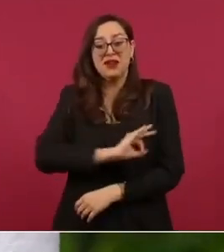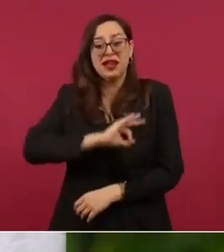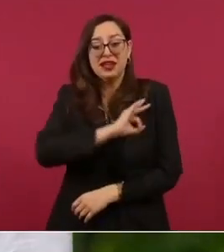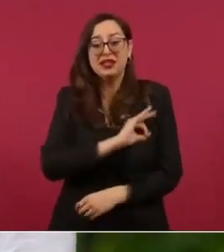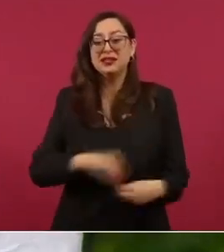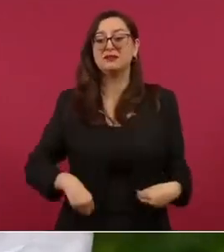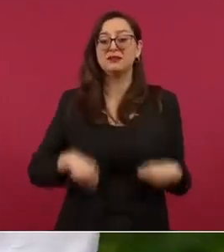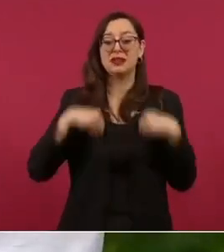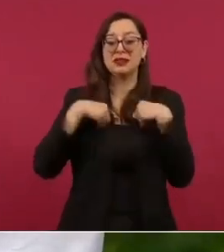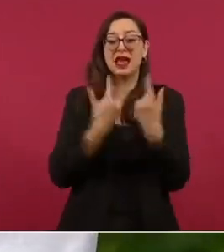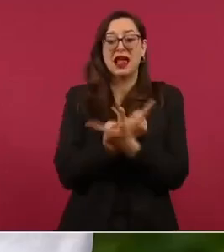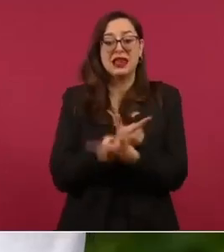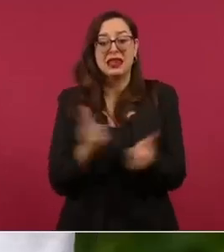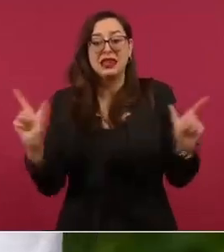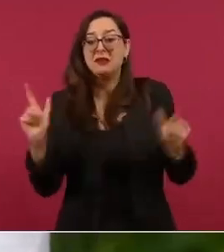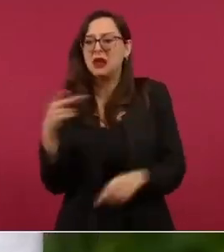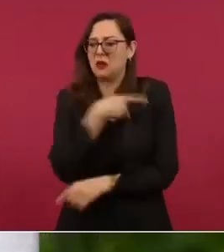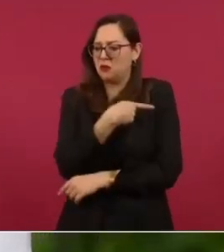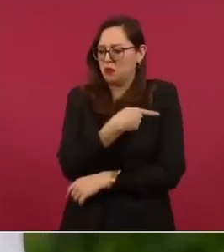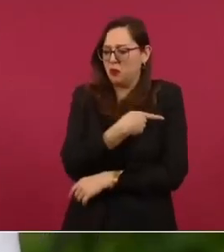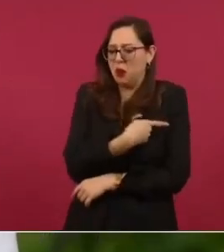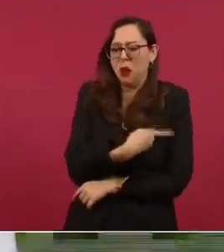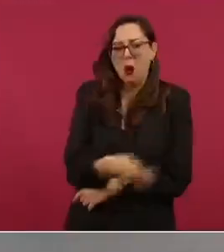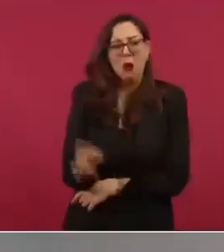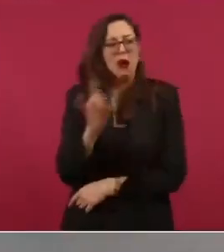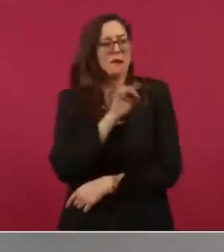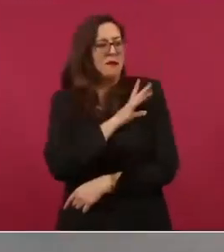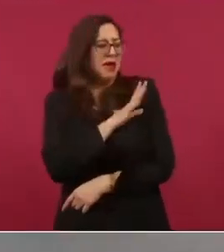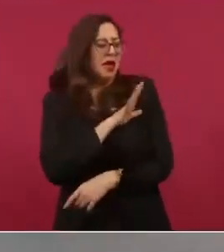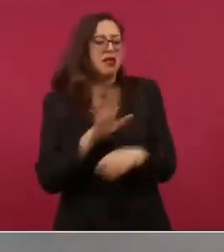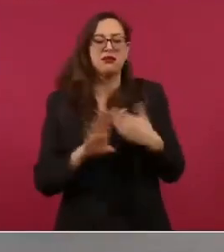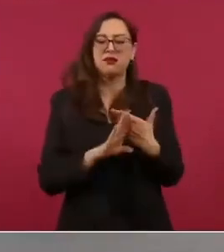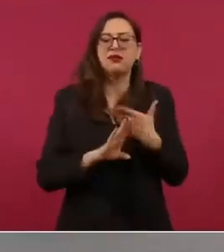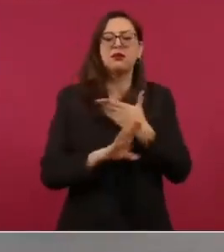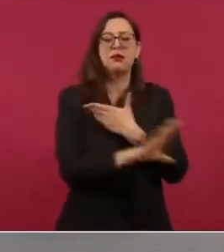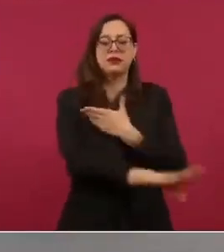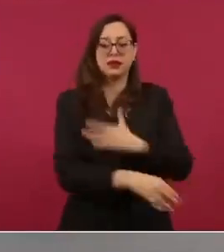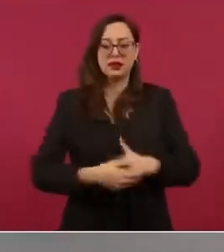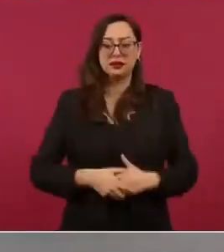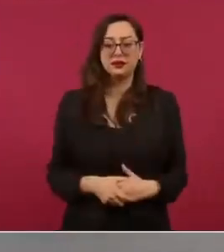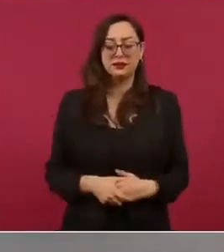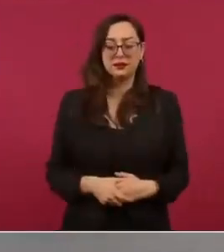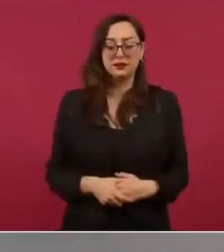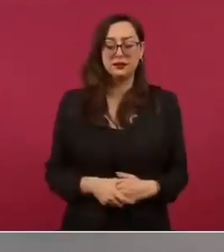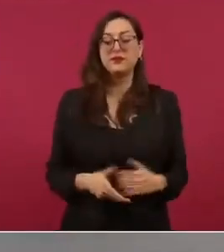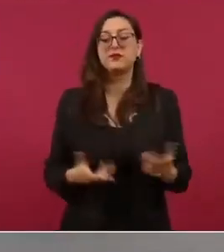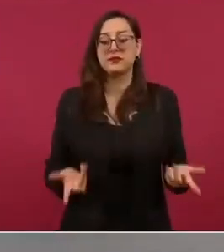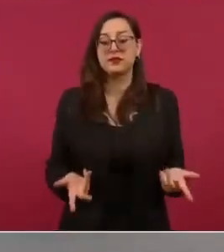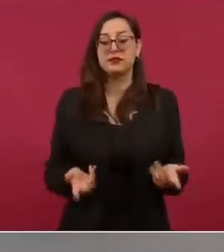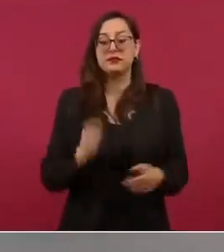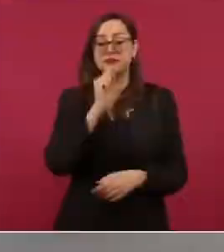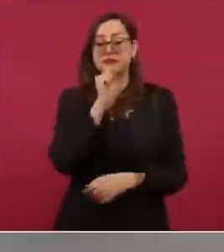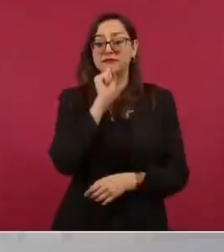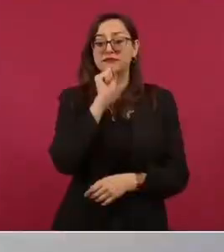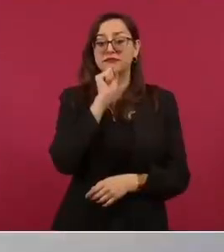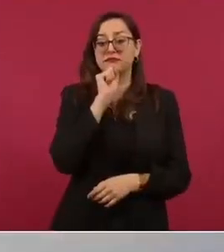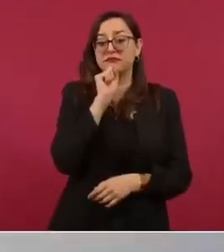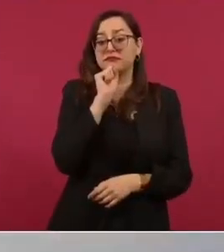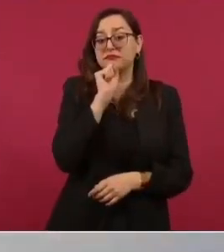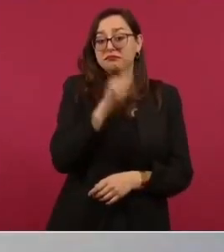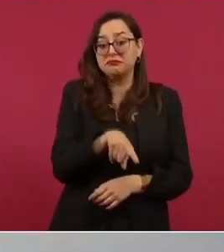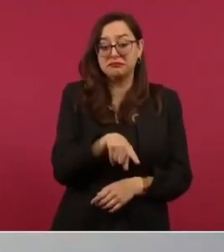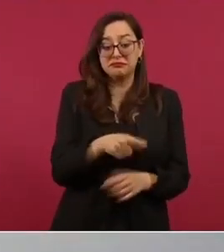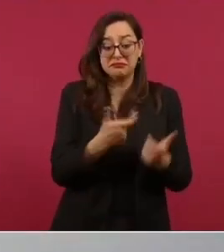de miserias y temores por otra parte más allá del simple